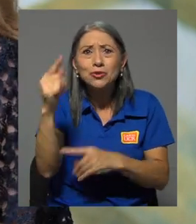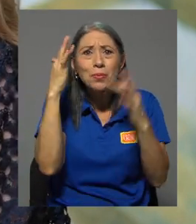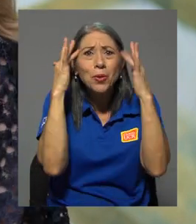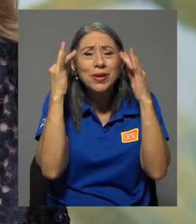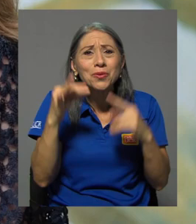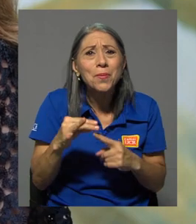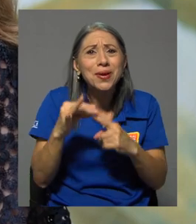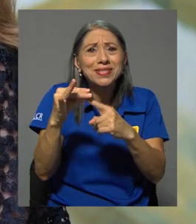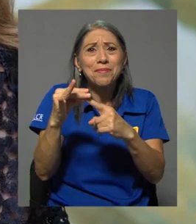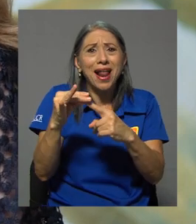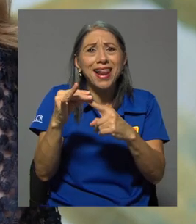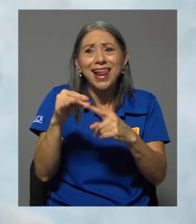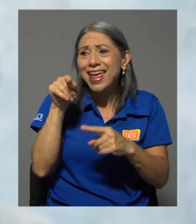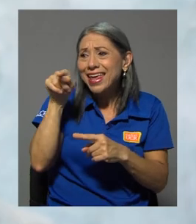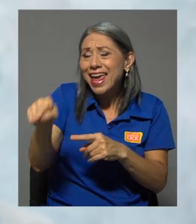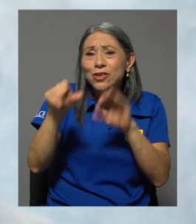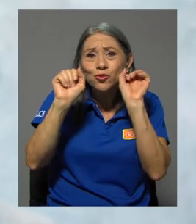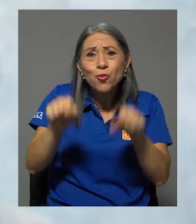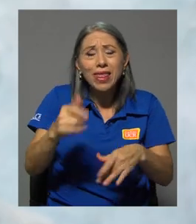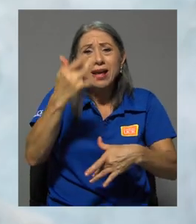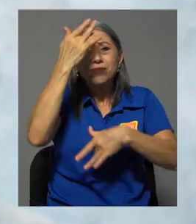contagiar a una persona de COVID.